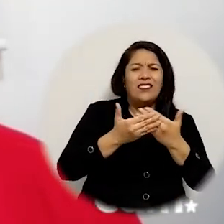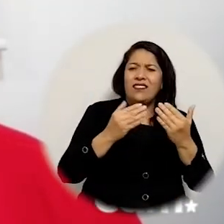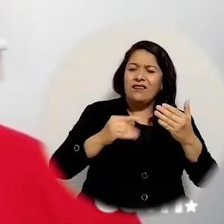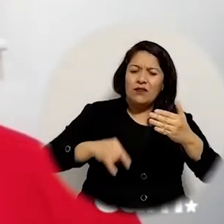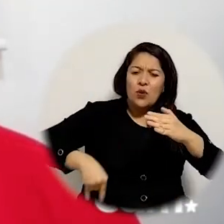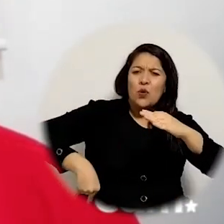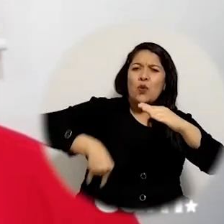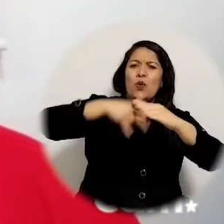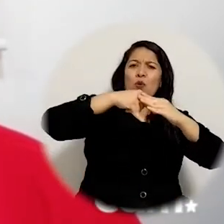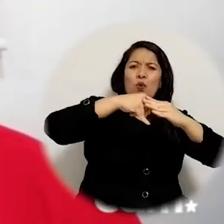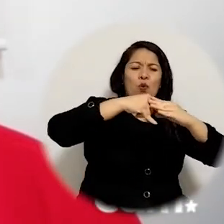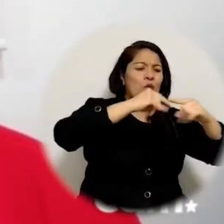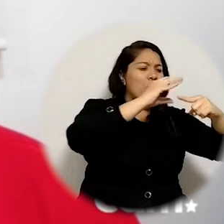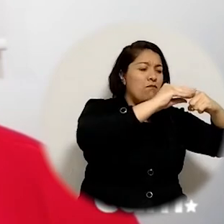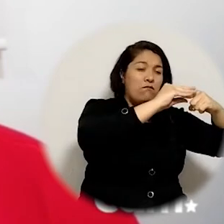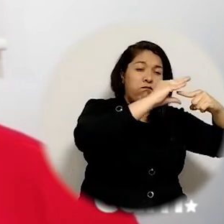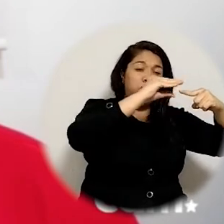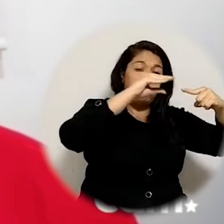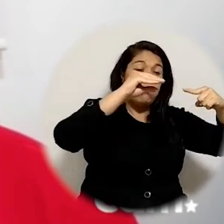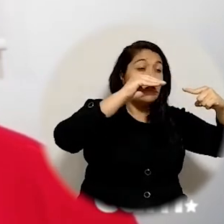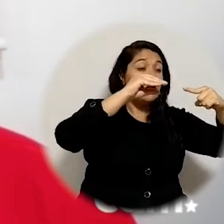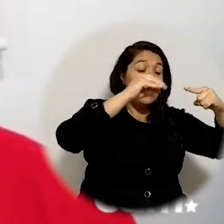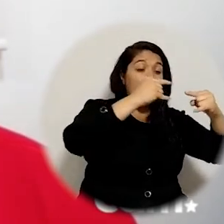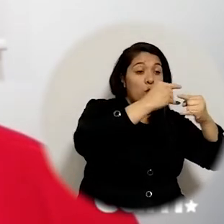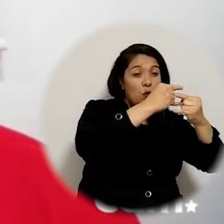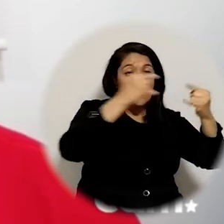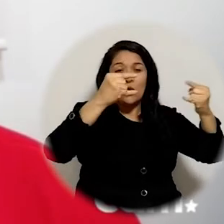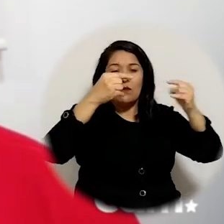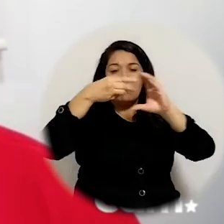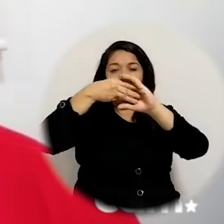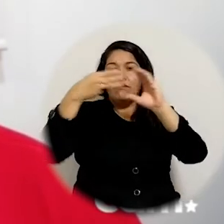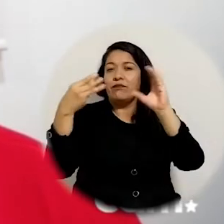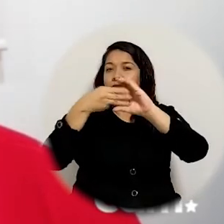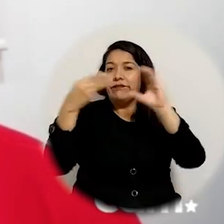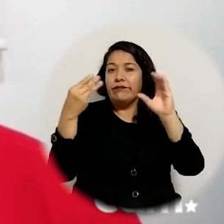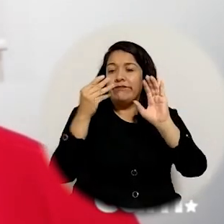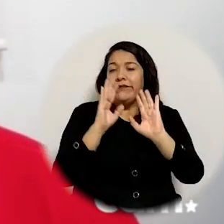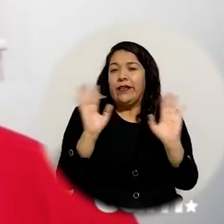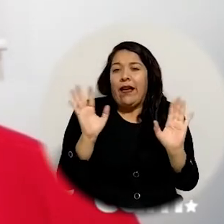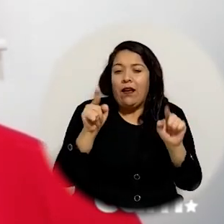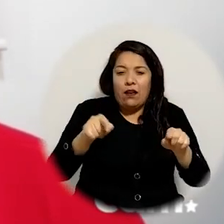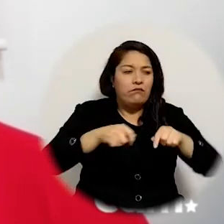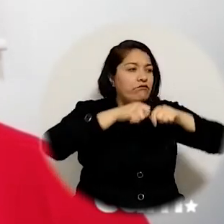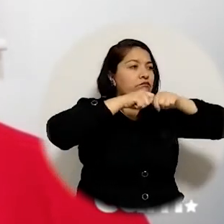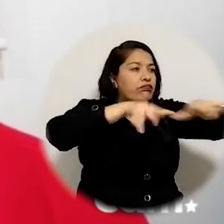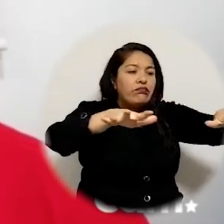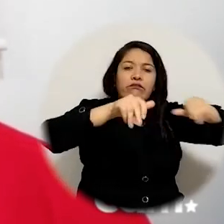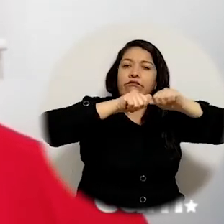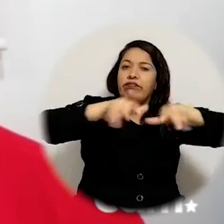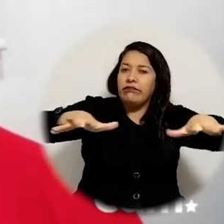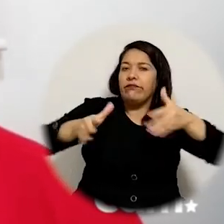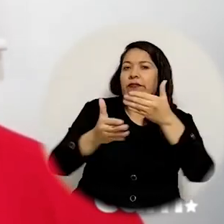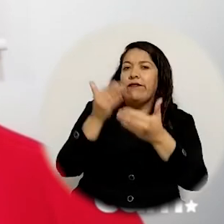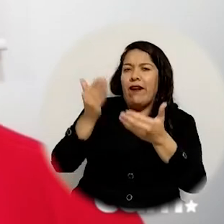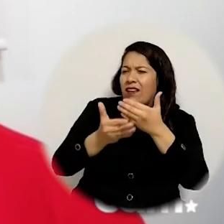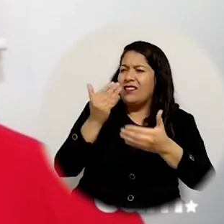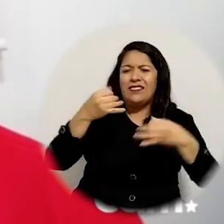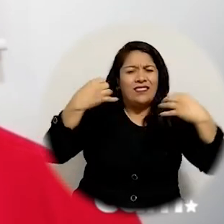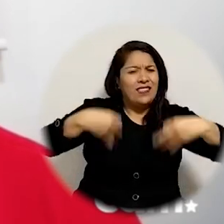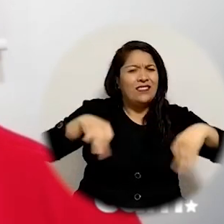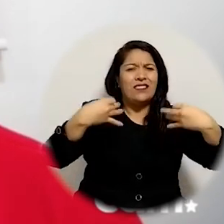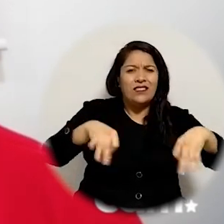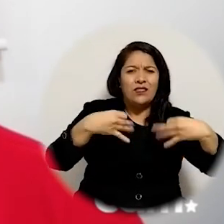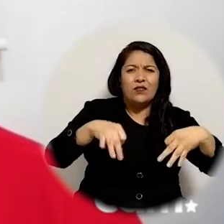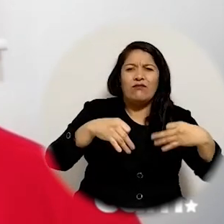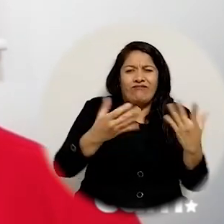fácil distribución se sube yo lo subo a través de Anchor y de Anchor automáticamente ya está disponible en Spotify y es fácil de distribuir con un